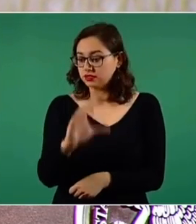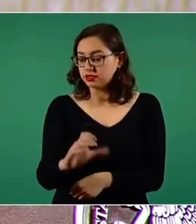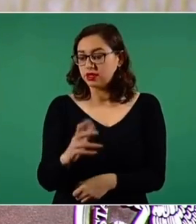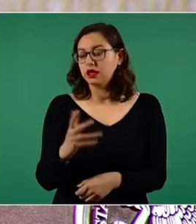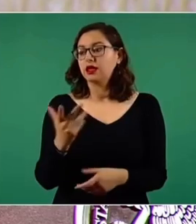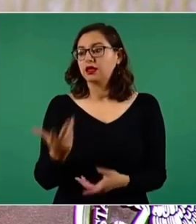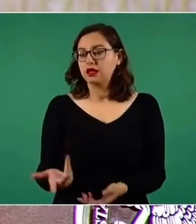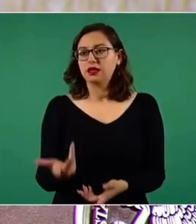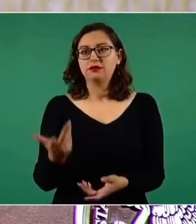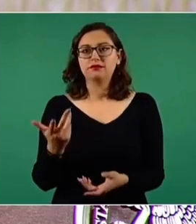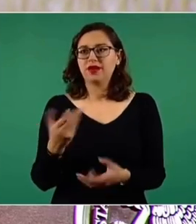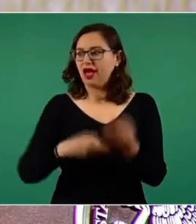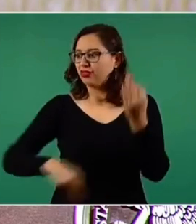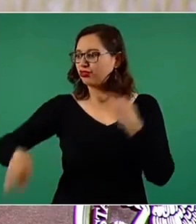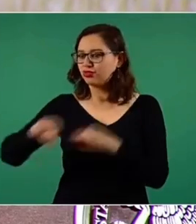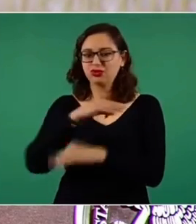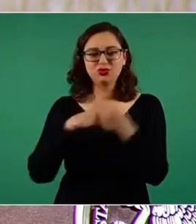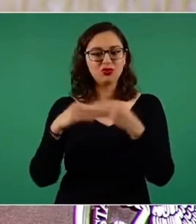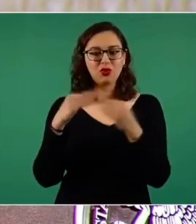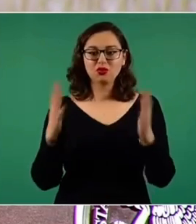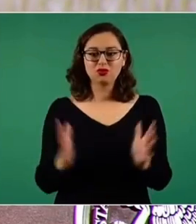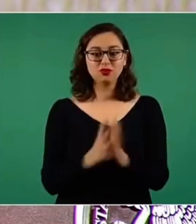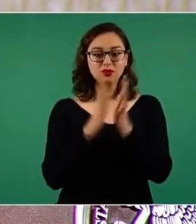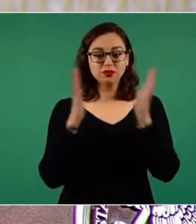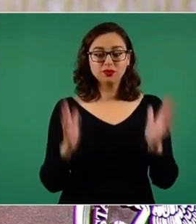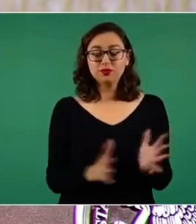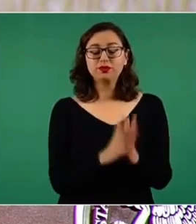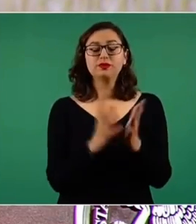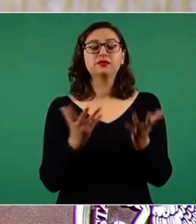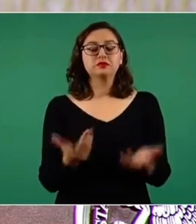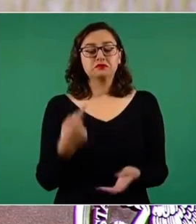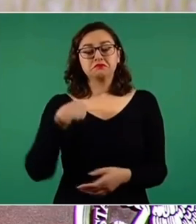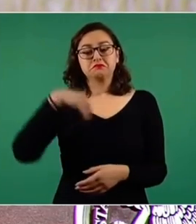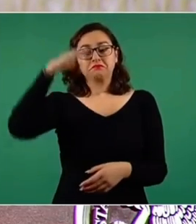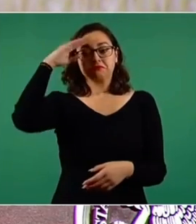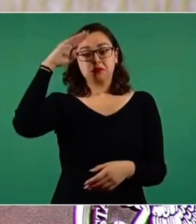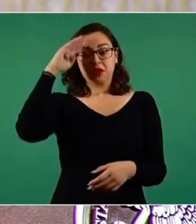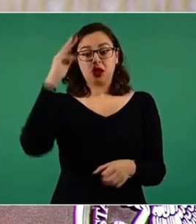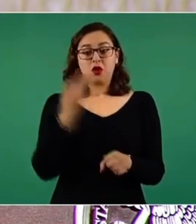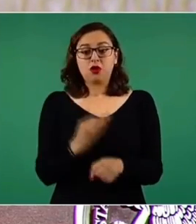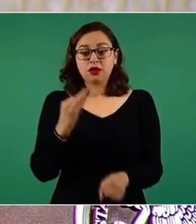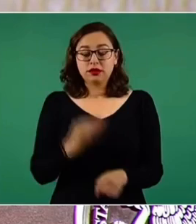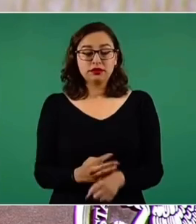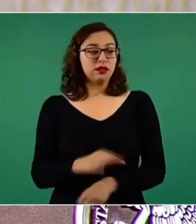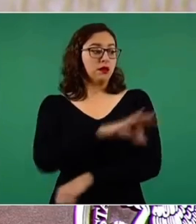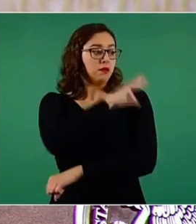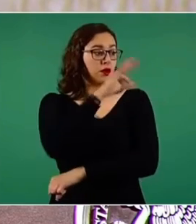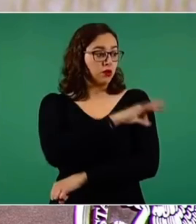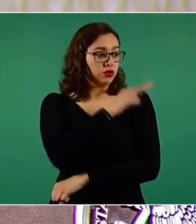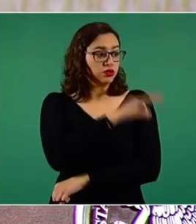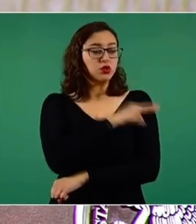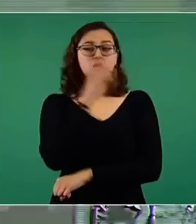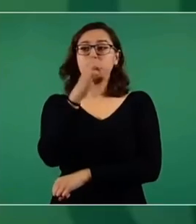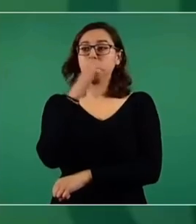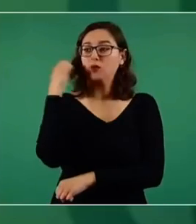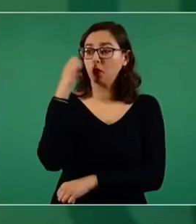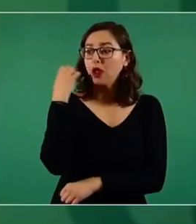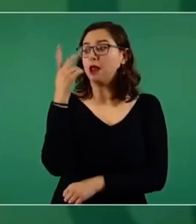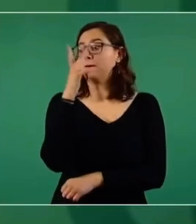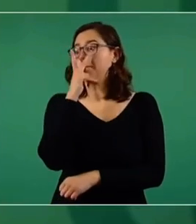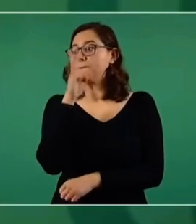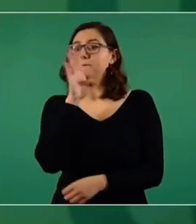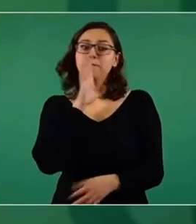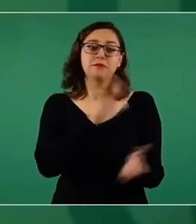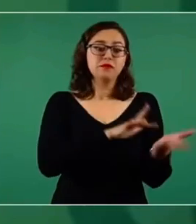agradeciendo que todo lo que hemos hecho ahorita de vacunación de las escuelas, de lo que ahorita están apoyando a nuestros niños, a los padres de familia, es gracias